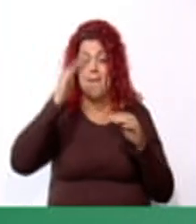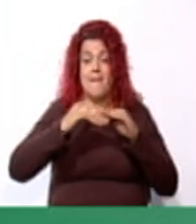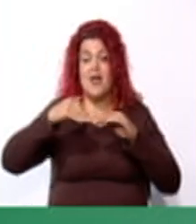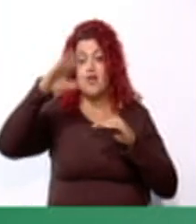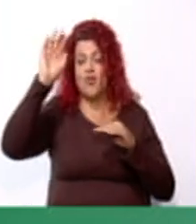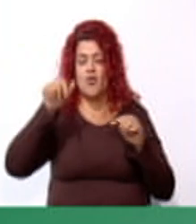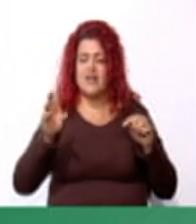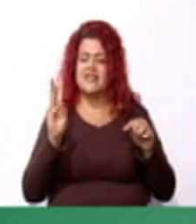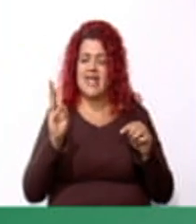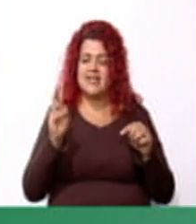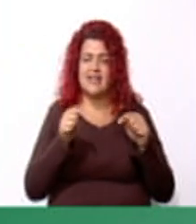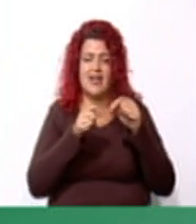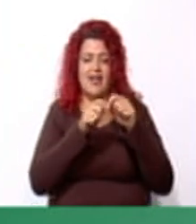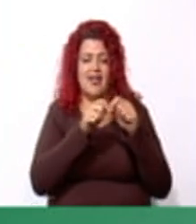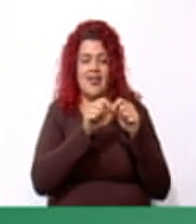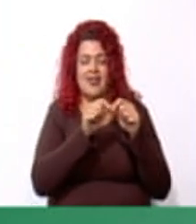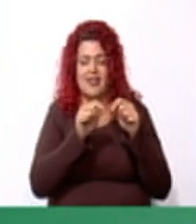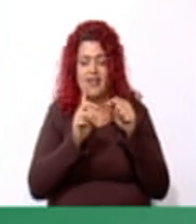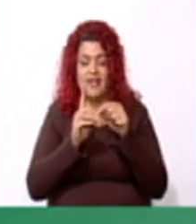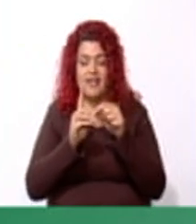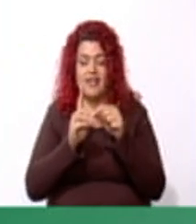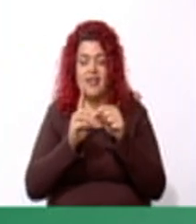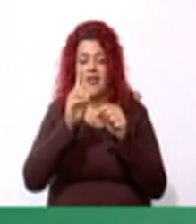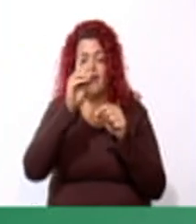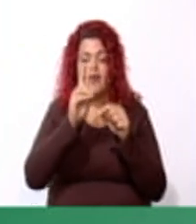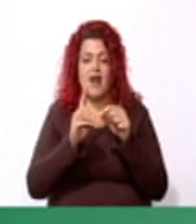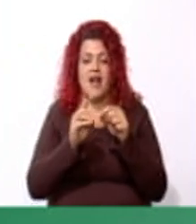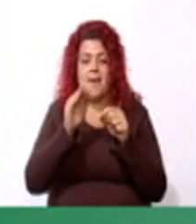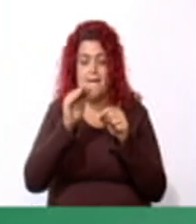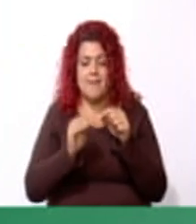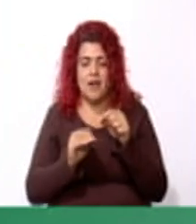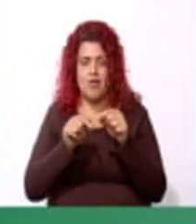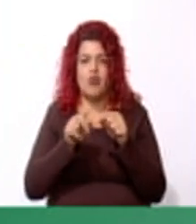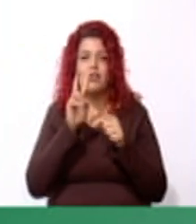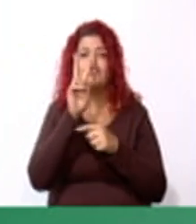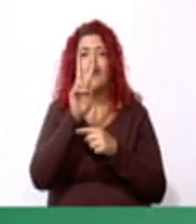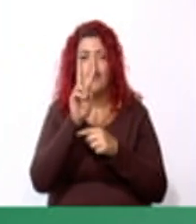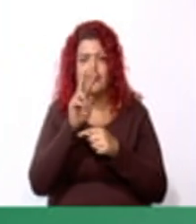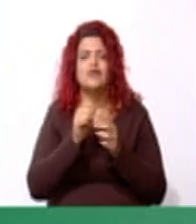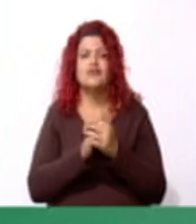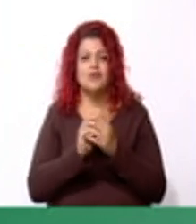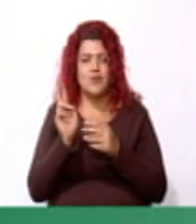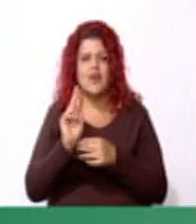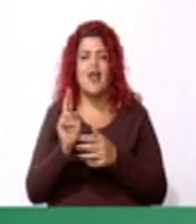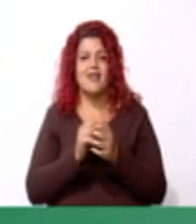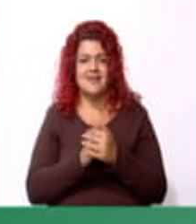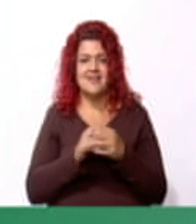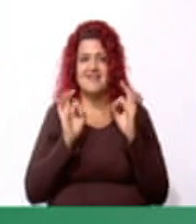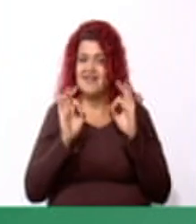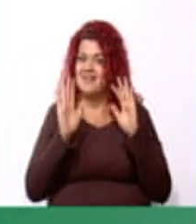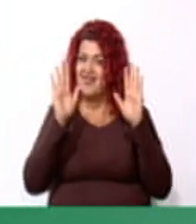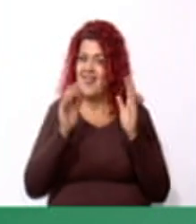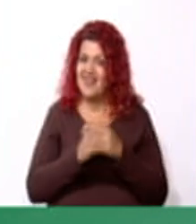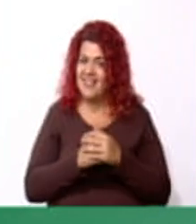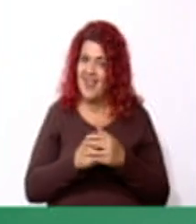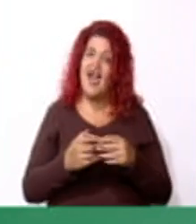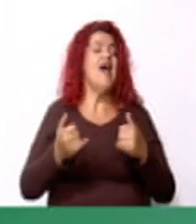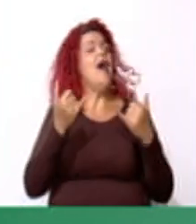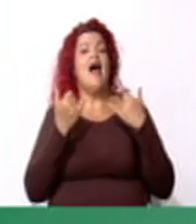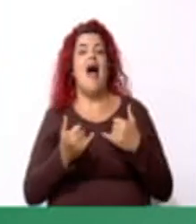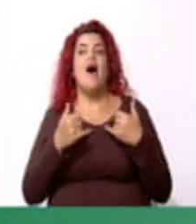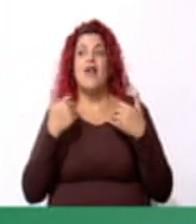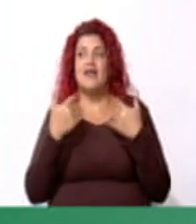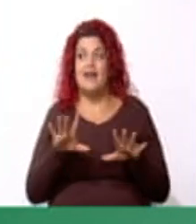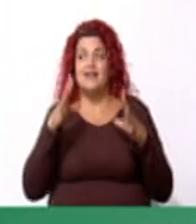y la diagonal menor dos unidades. Excelente. Jóvenes. Ahora, teniendo esos